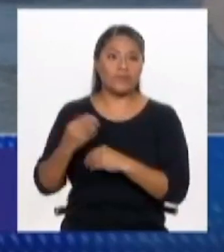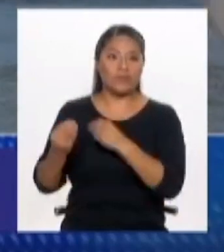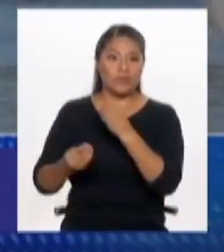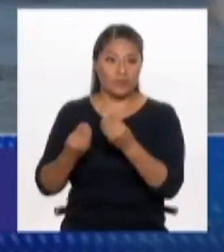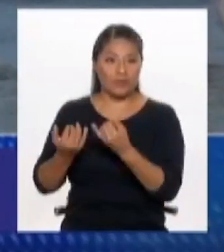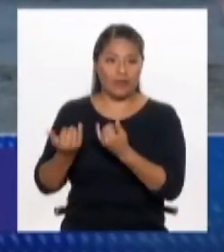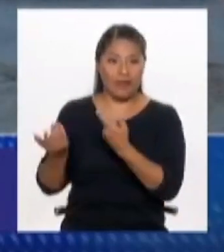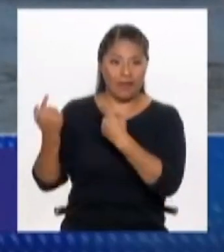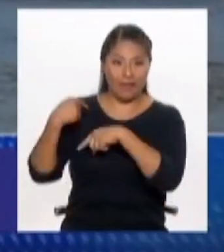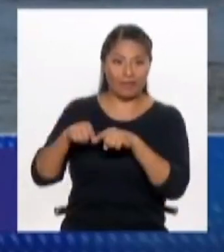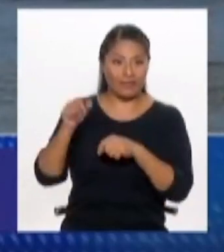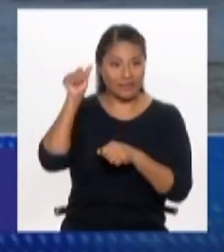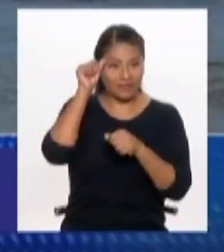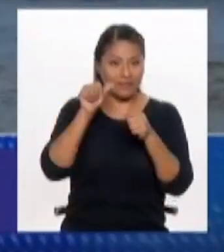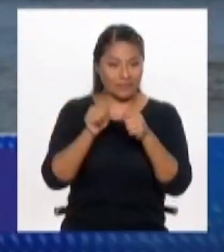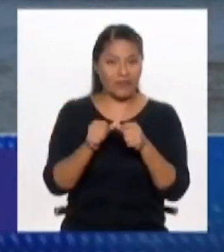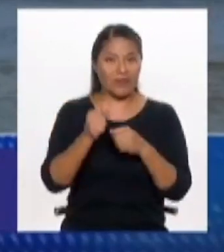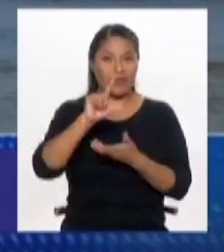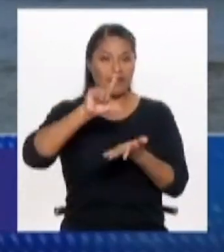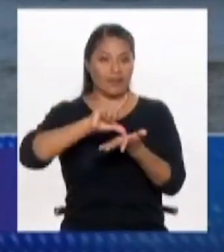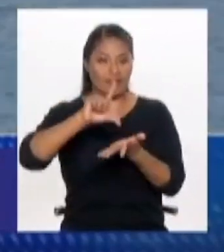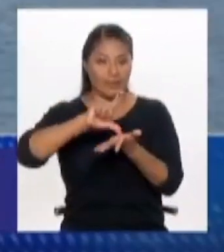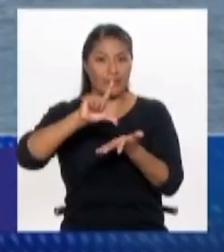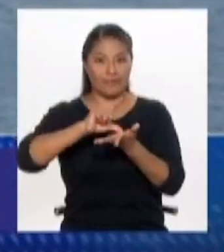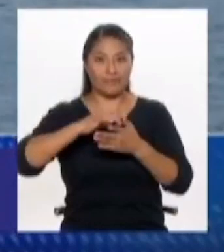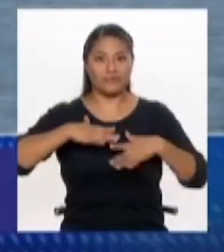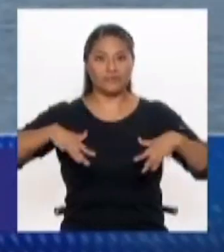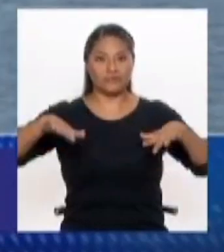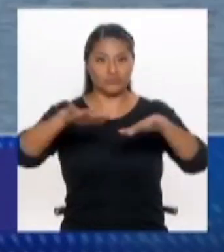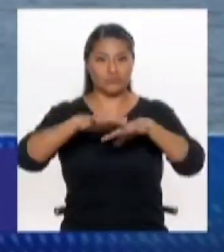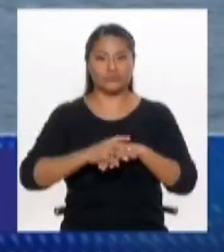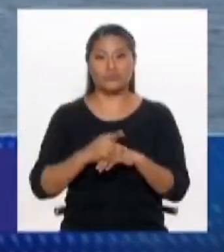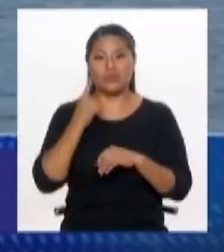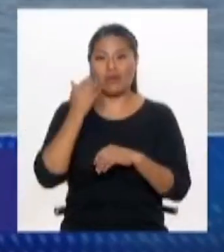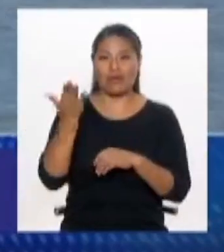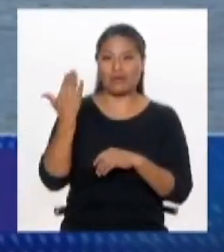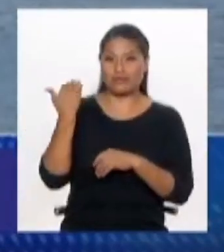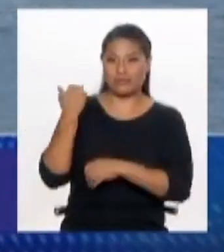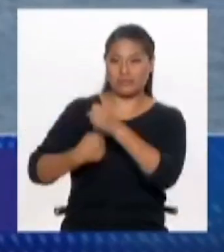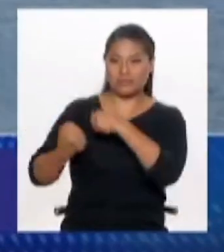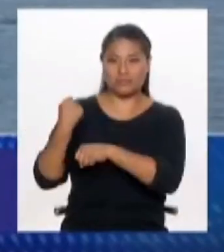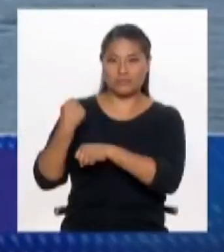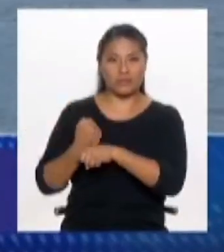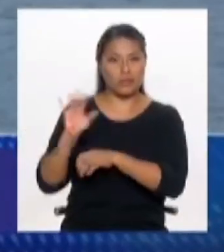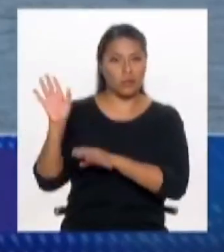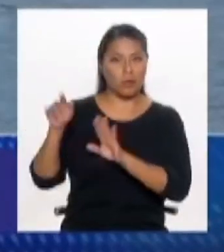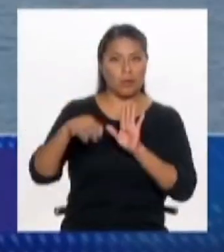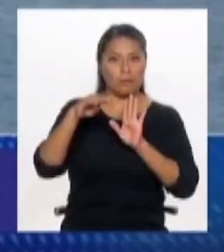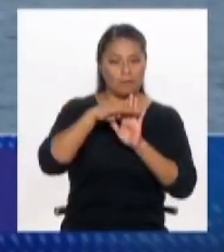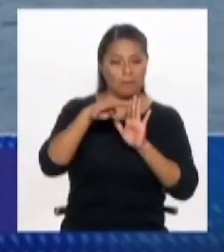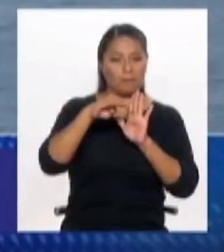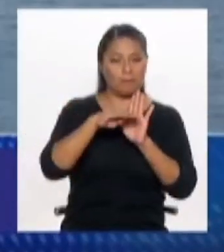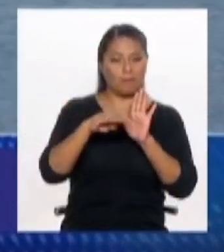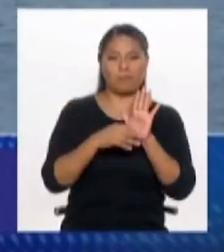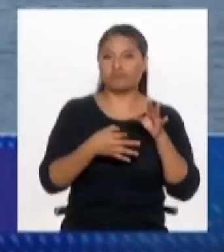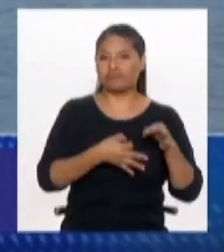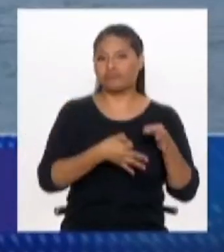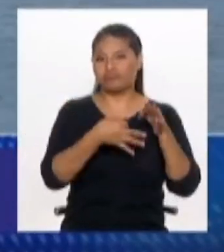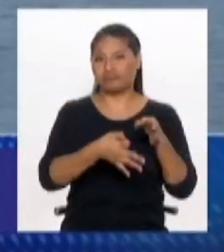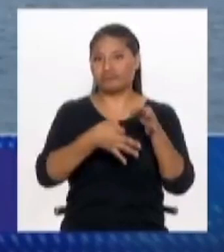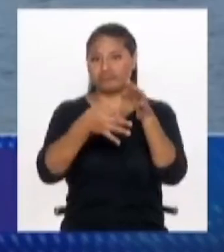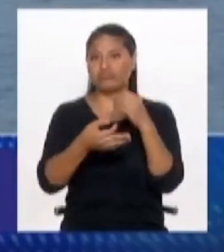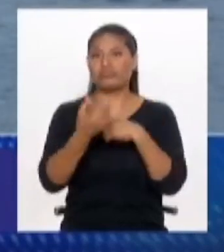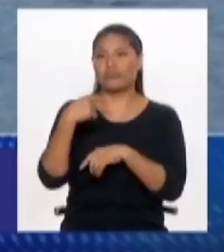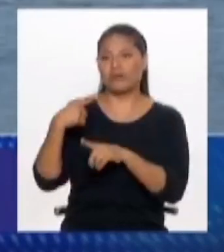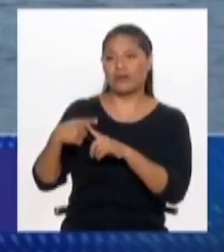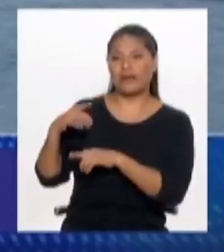no hacer lo que se debe hacer. Recordemos que Lima estuvo más de 15 años sin plan de desarrollo metropolitano porque el alcalde de